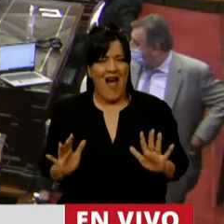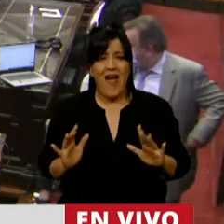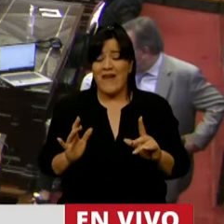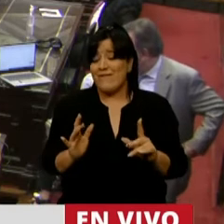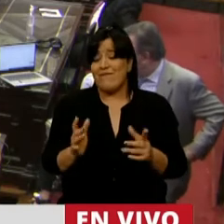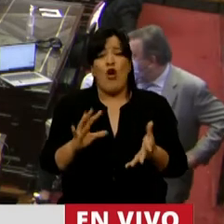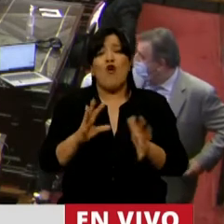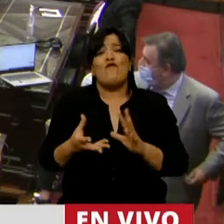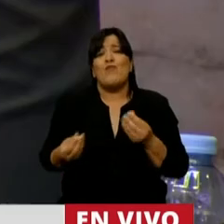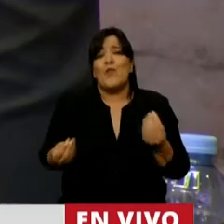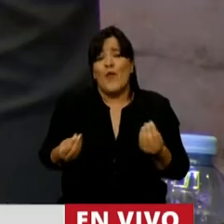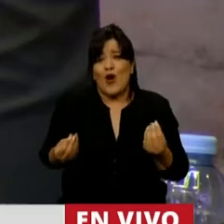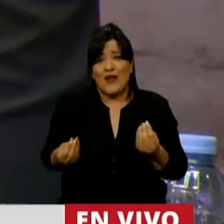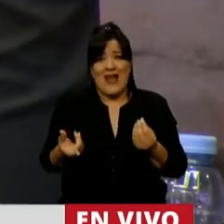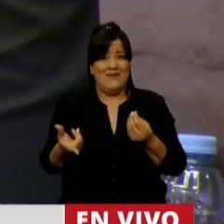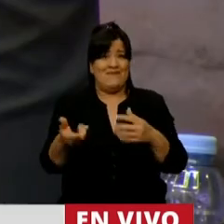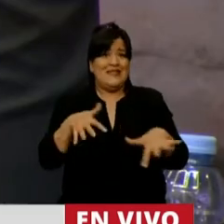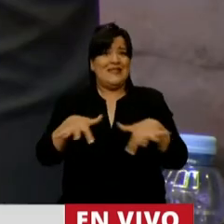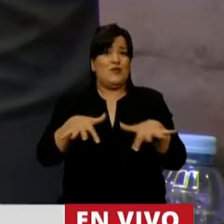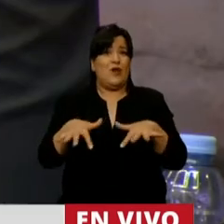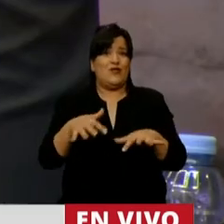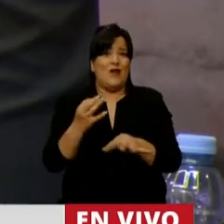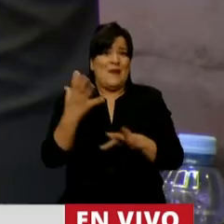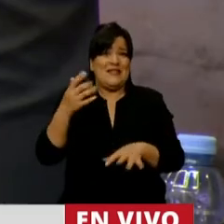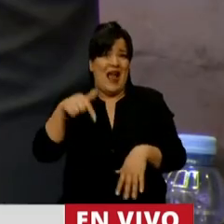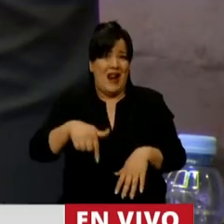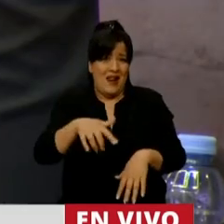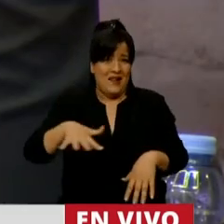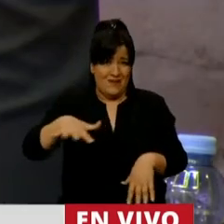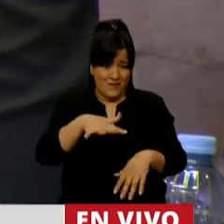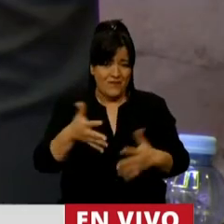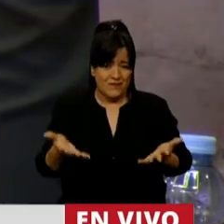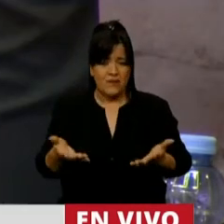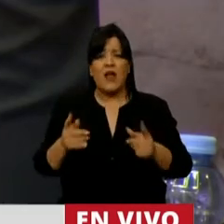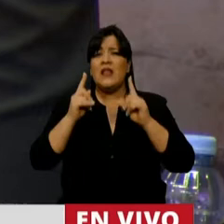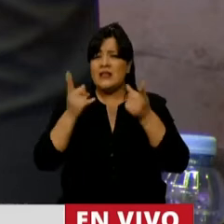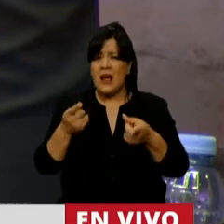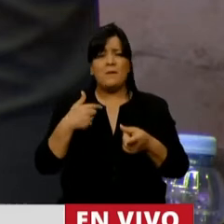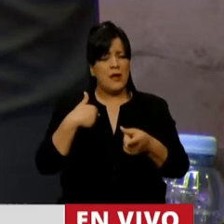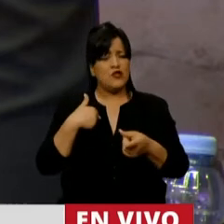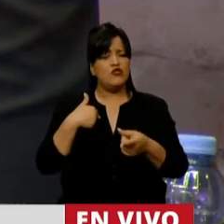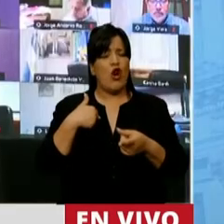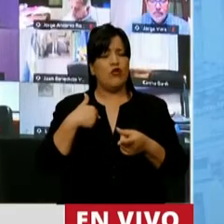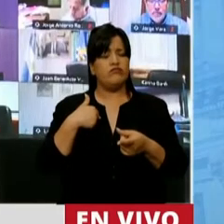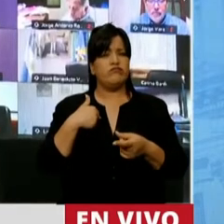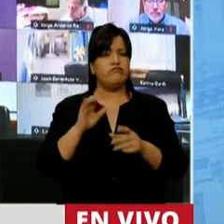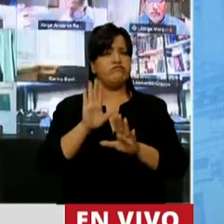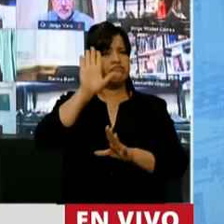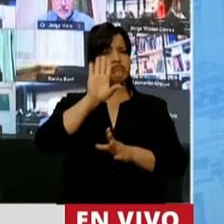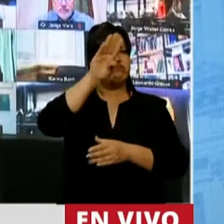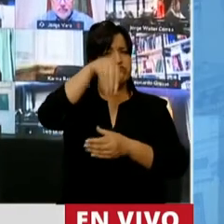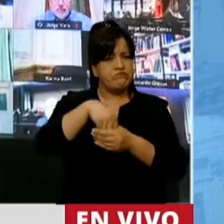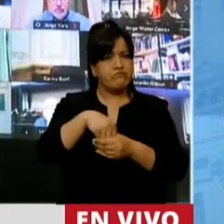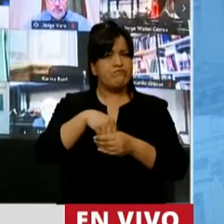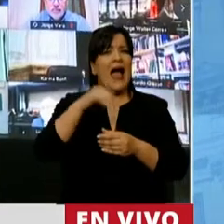particular situación que vivimos, pero también participo con